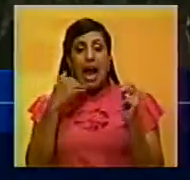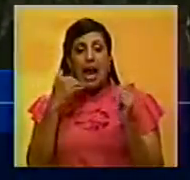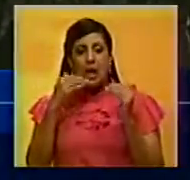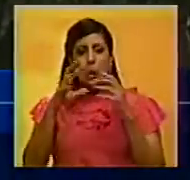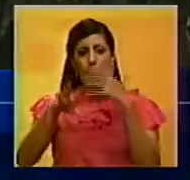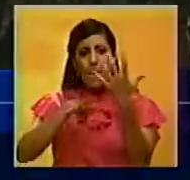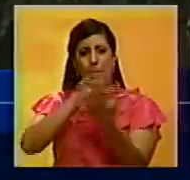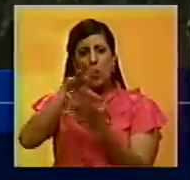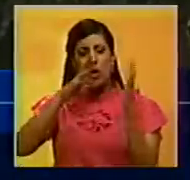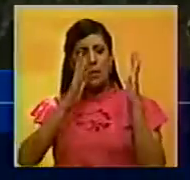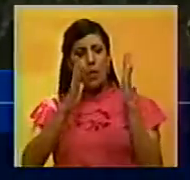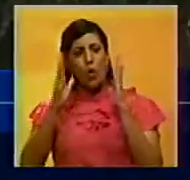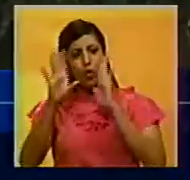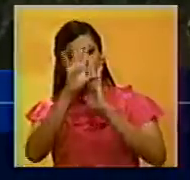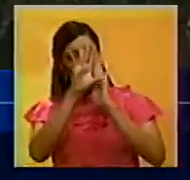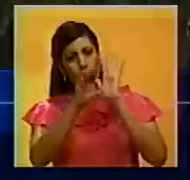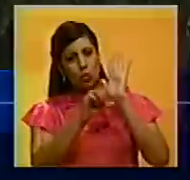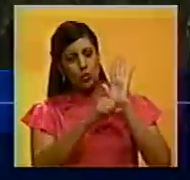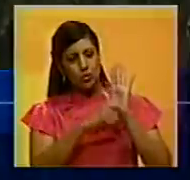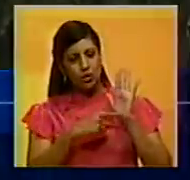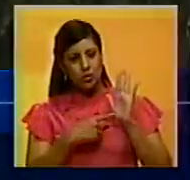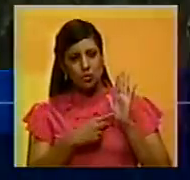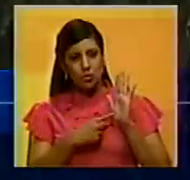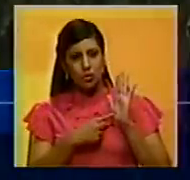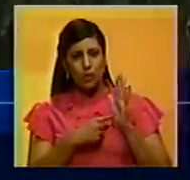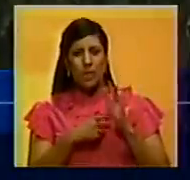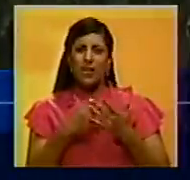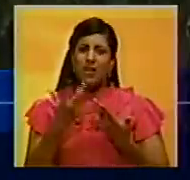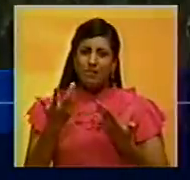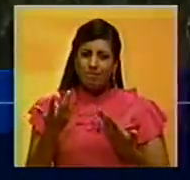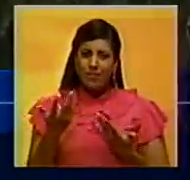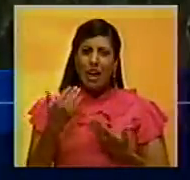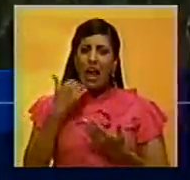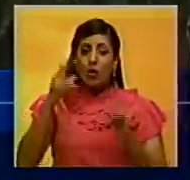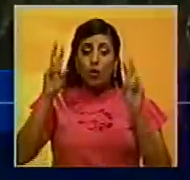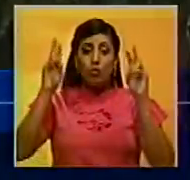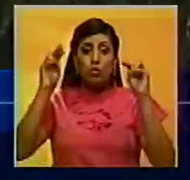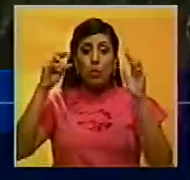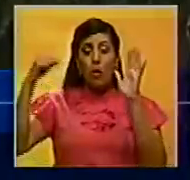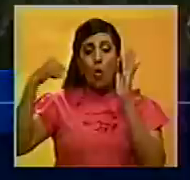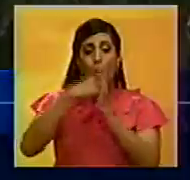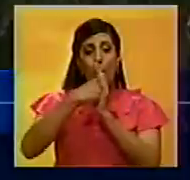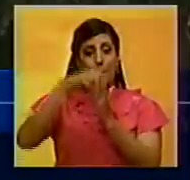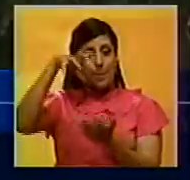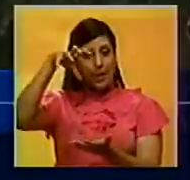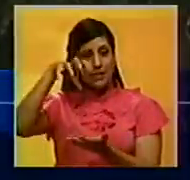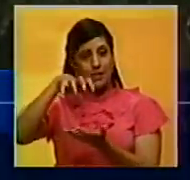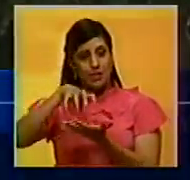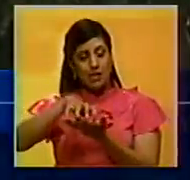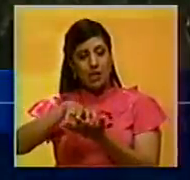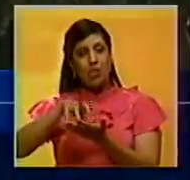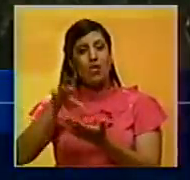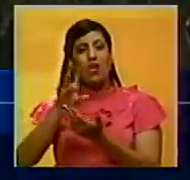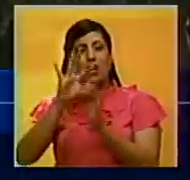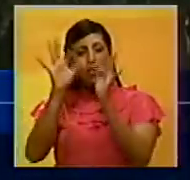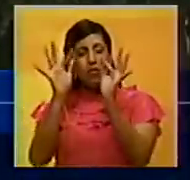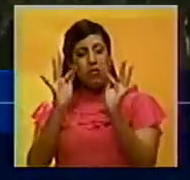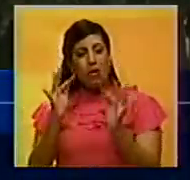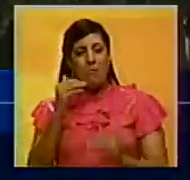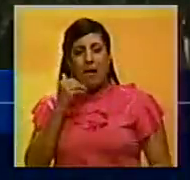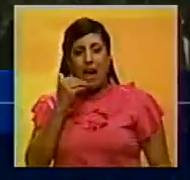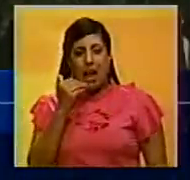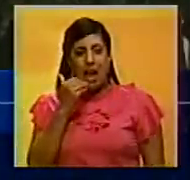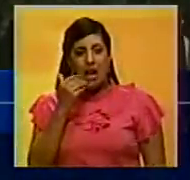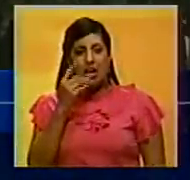alteración de orden constitucional mediante un supuesto golpe de Estado que en modo alguno